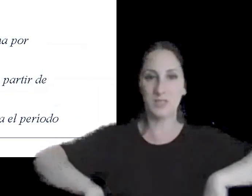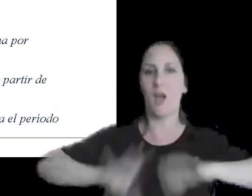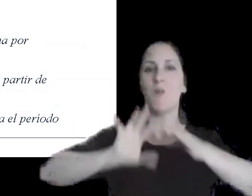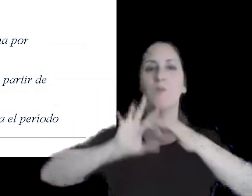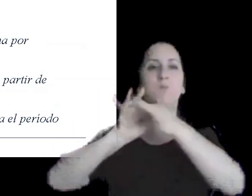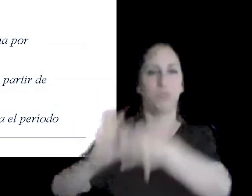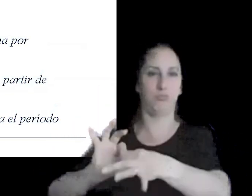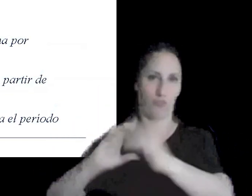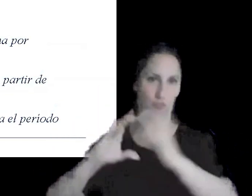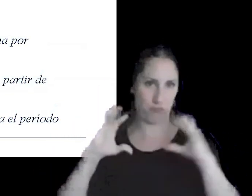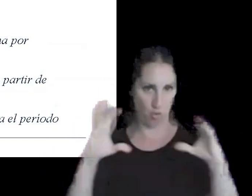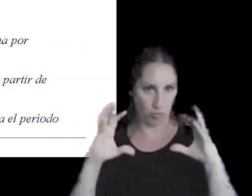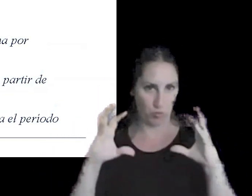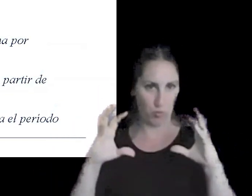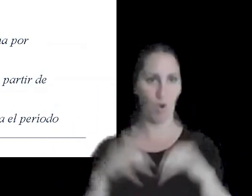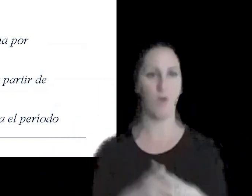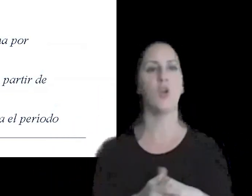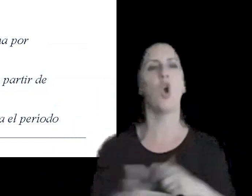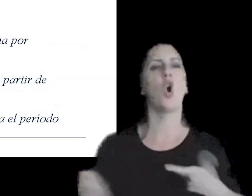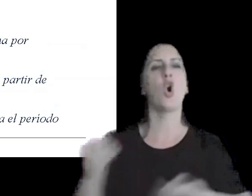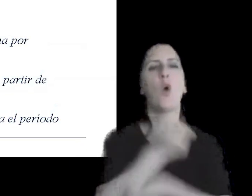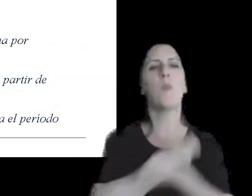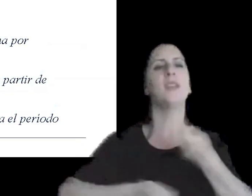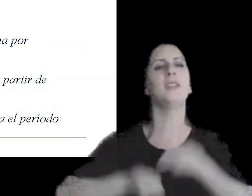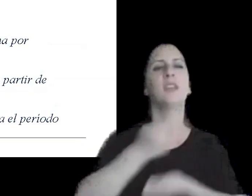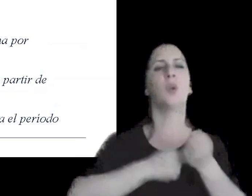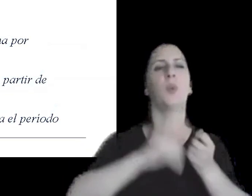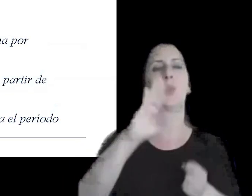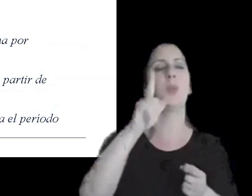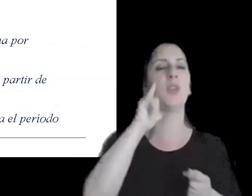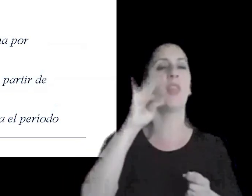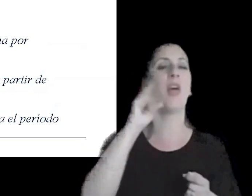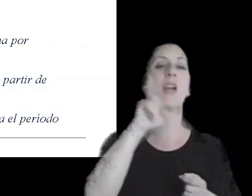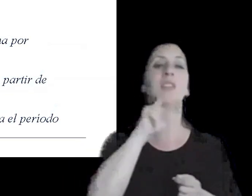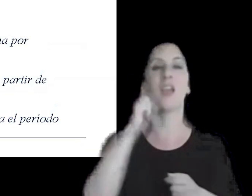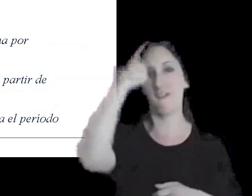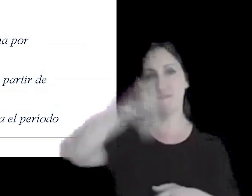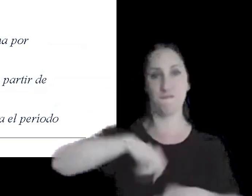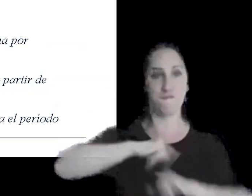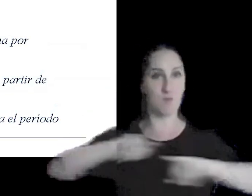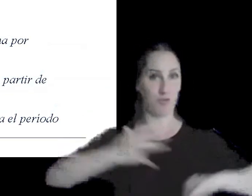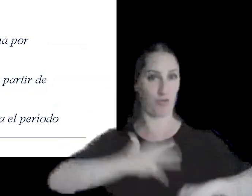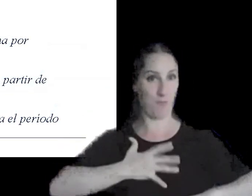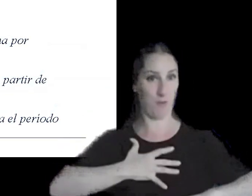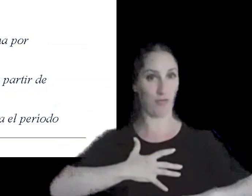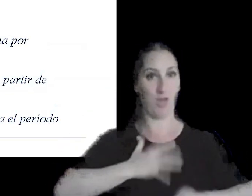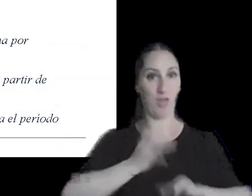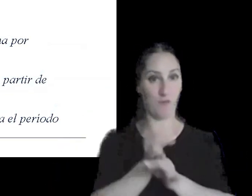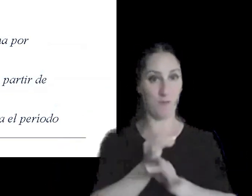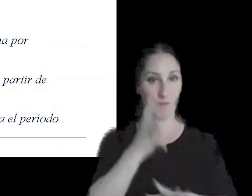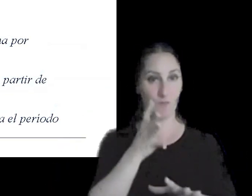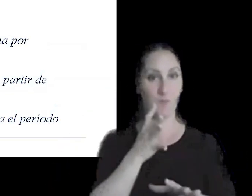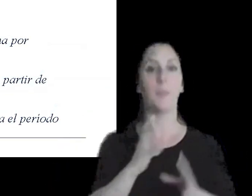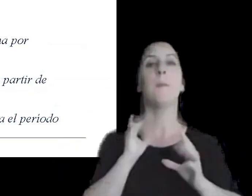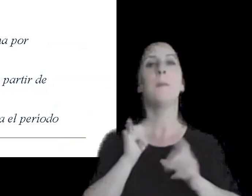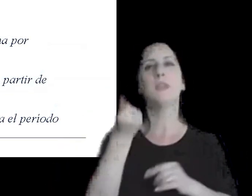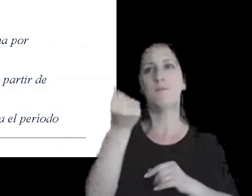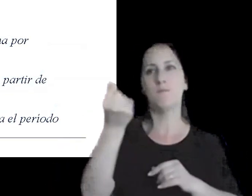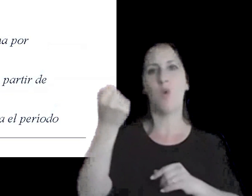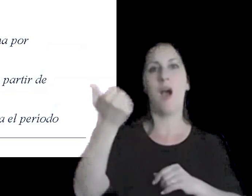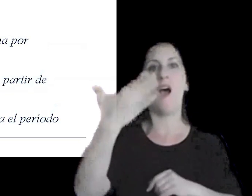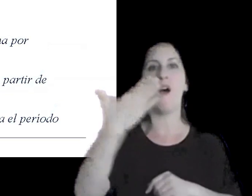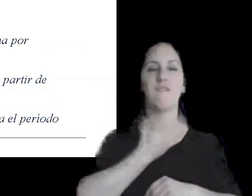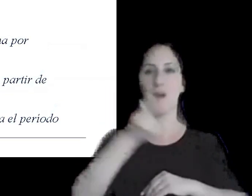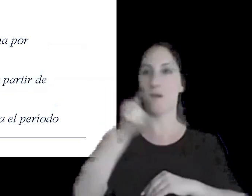futbolística la comercialización de big data datos personales de los futbolistas por los importes que ingresen a la AFA